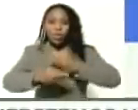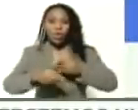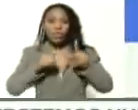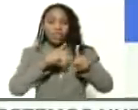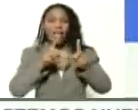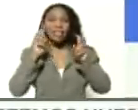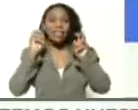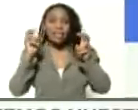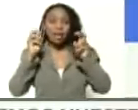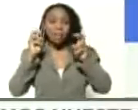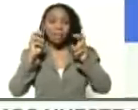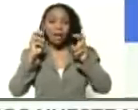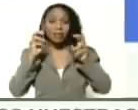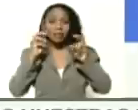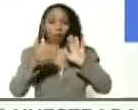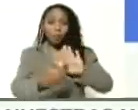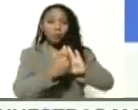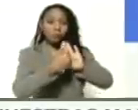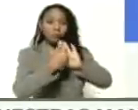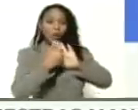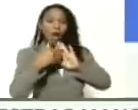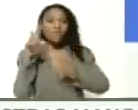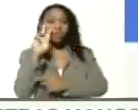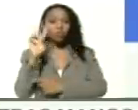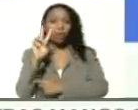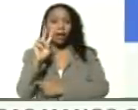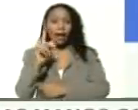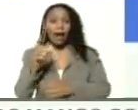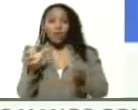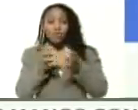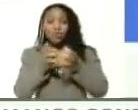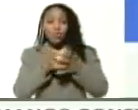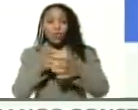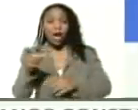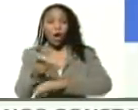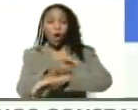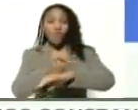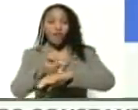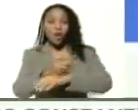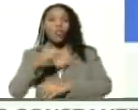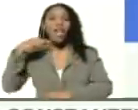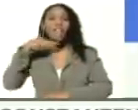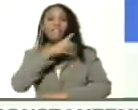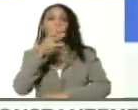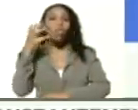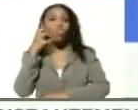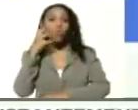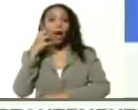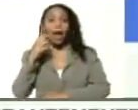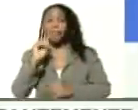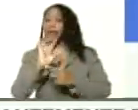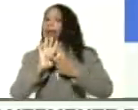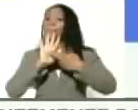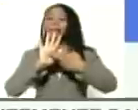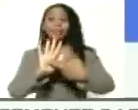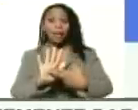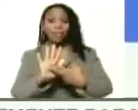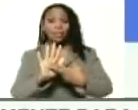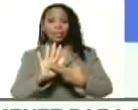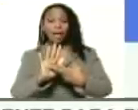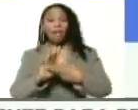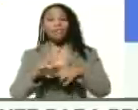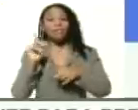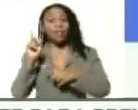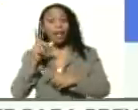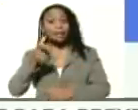criminosos contra Venezuela por parte del gobierno de Iván Duque y de representantes de agencias de